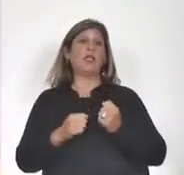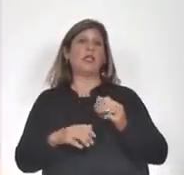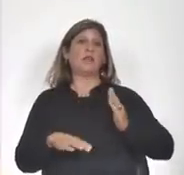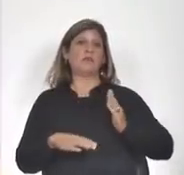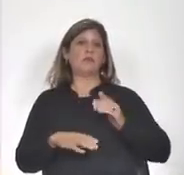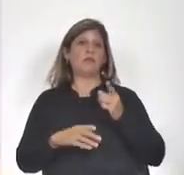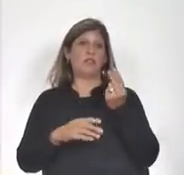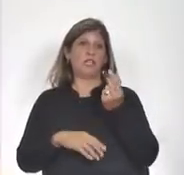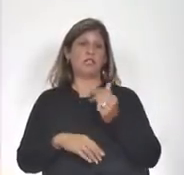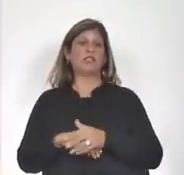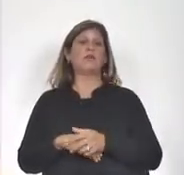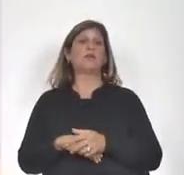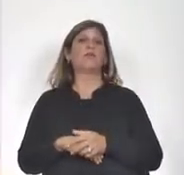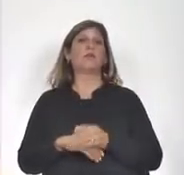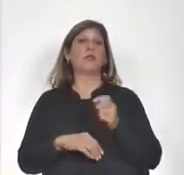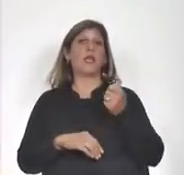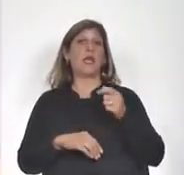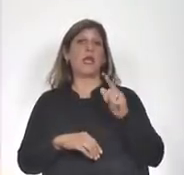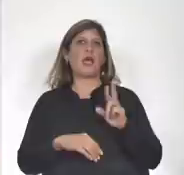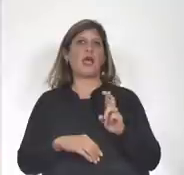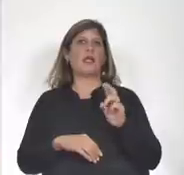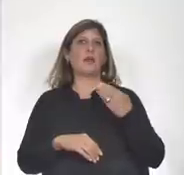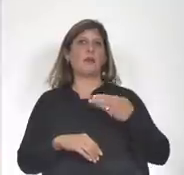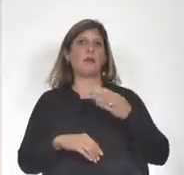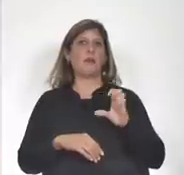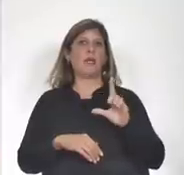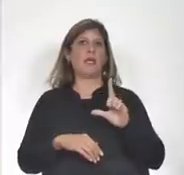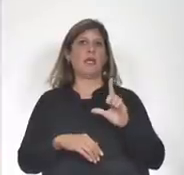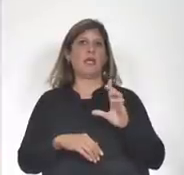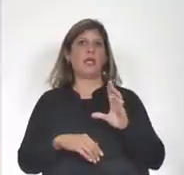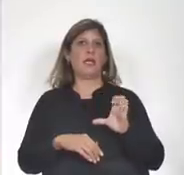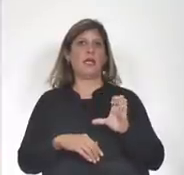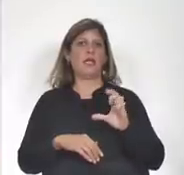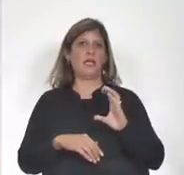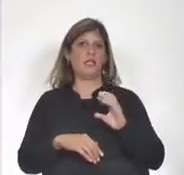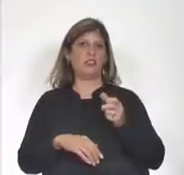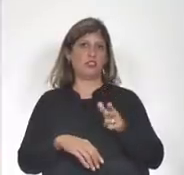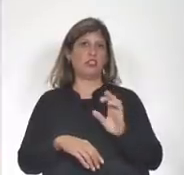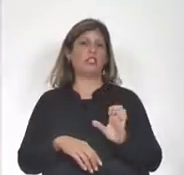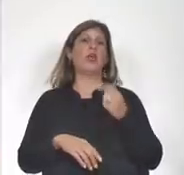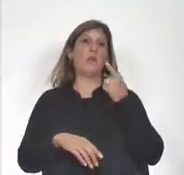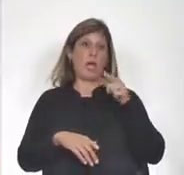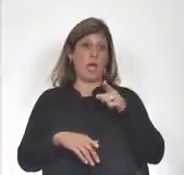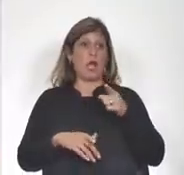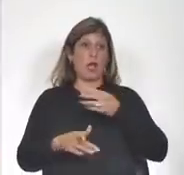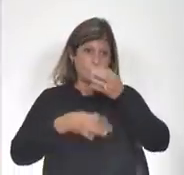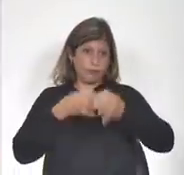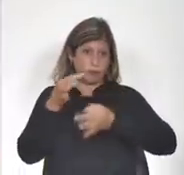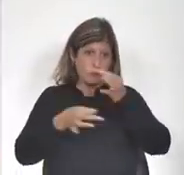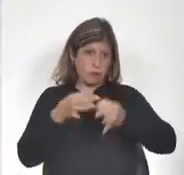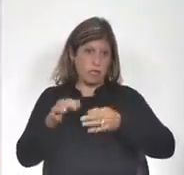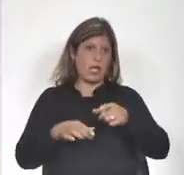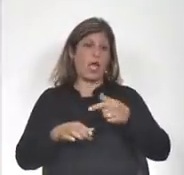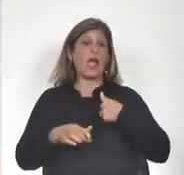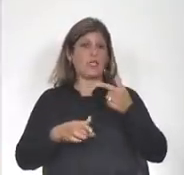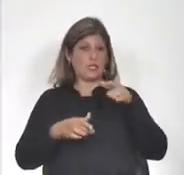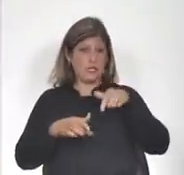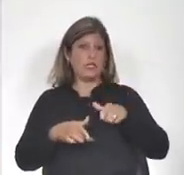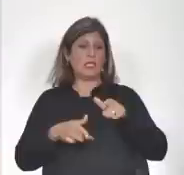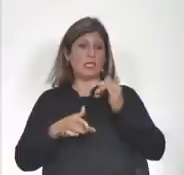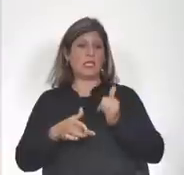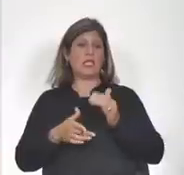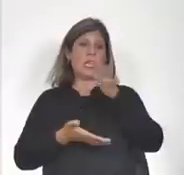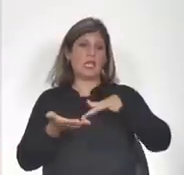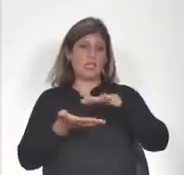Arbeleche, por concurrir a dar explicaciones y a tener esta instancia de intercambio que la